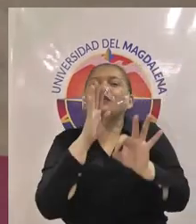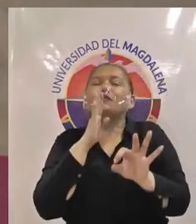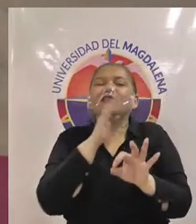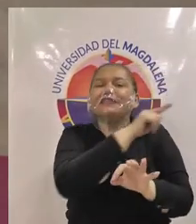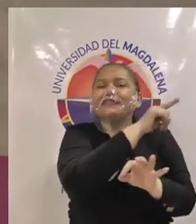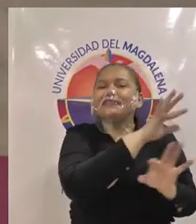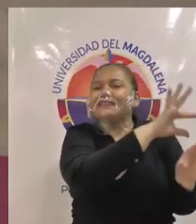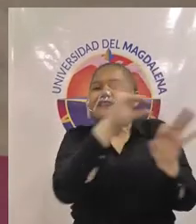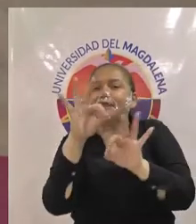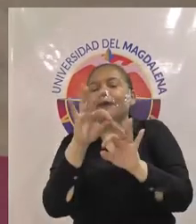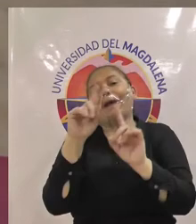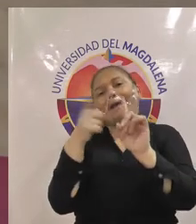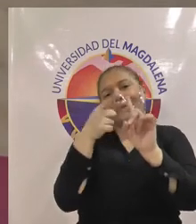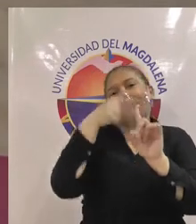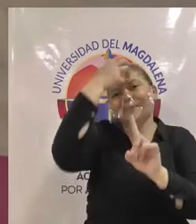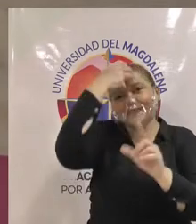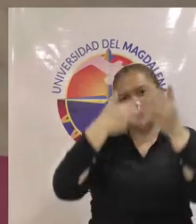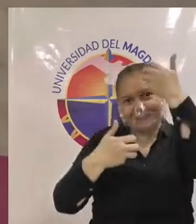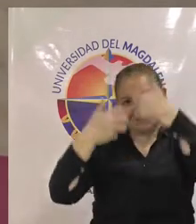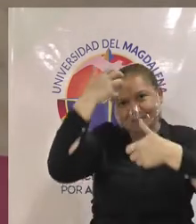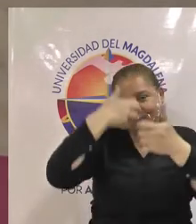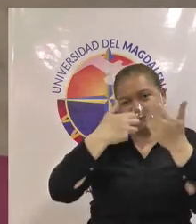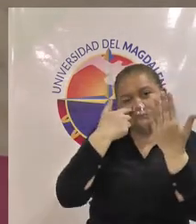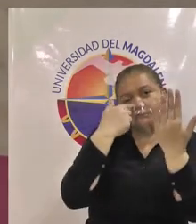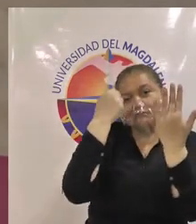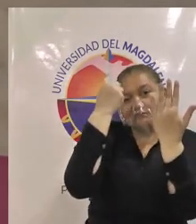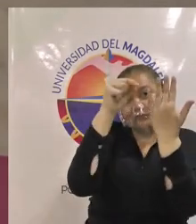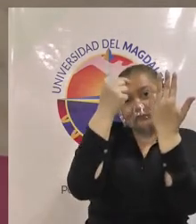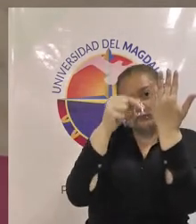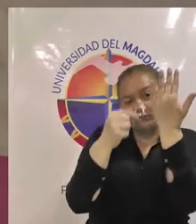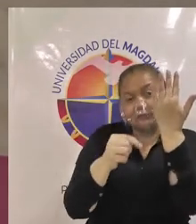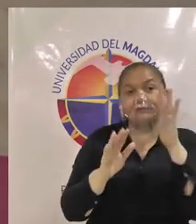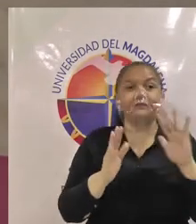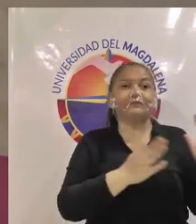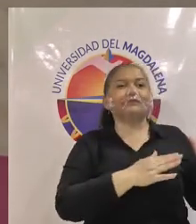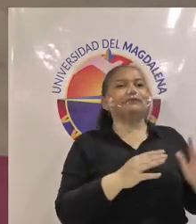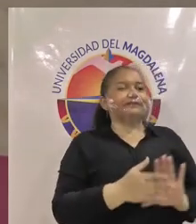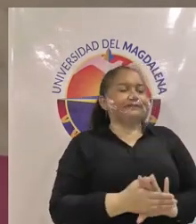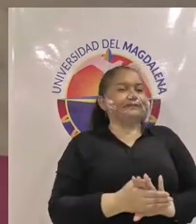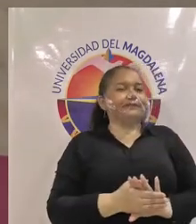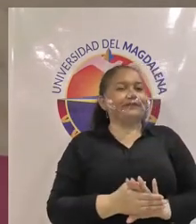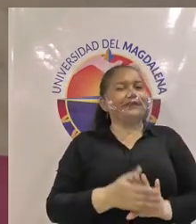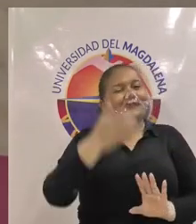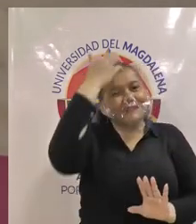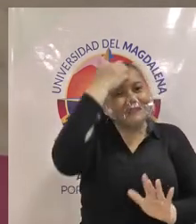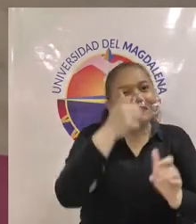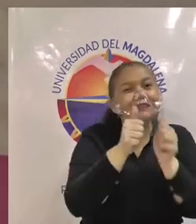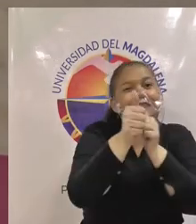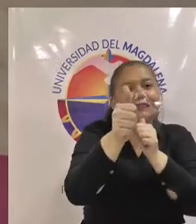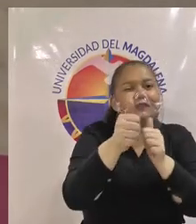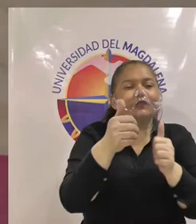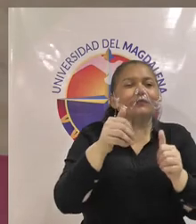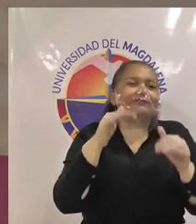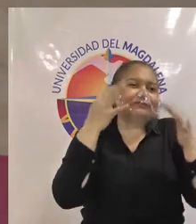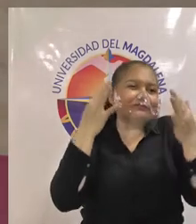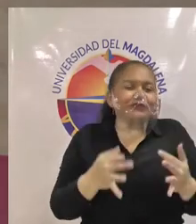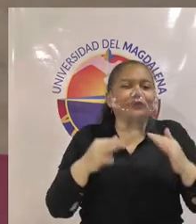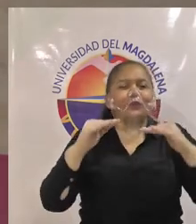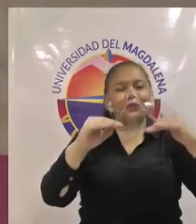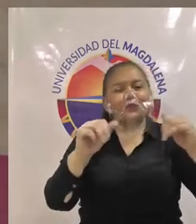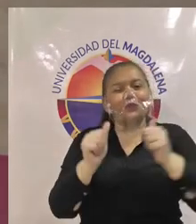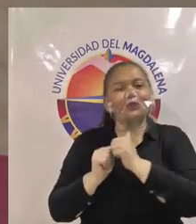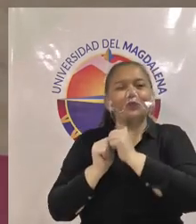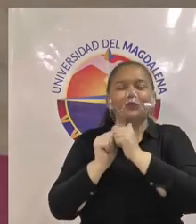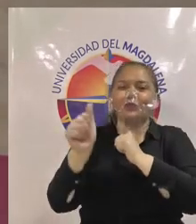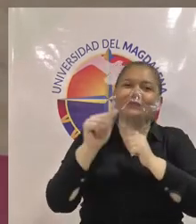examen de admisión ¿por qué? porque hemos pensado de que el sistema de un examen de admisión es igualitario para todas las personas